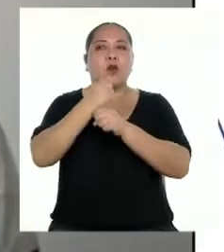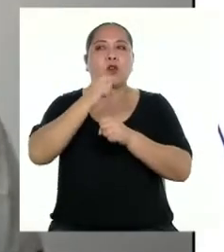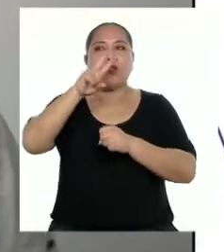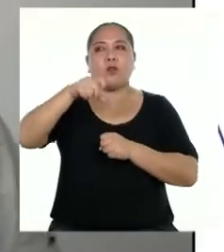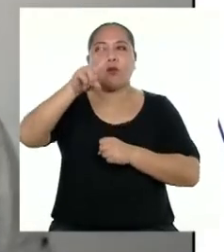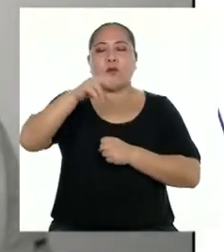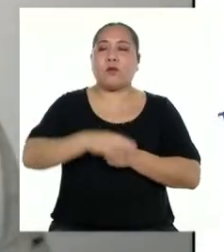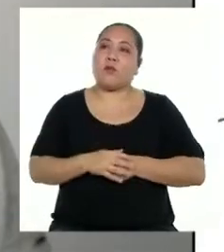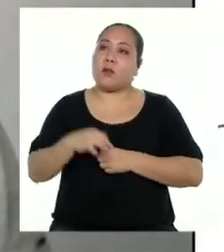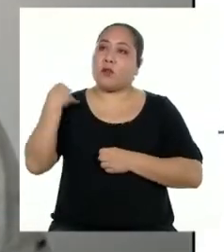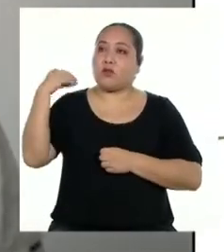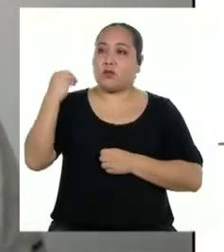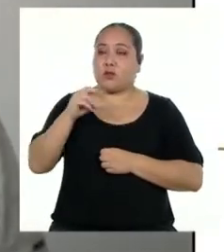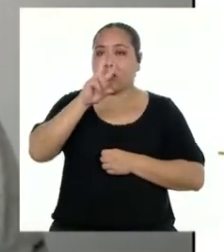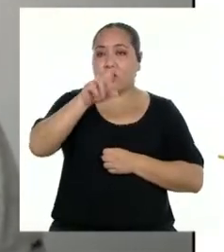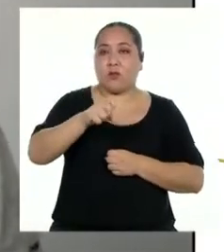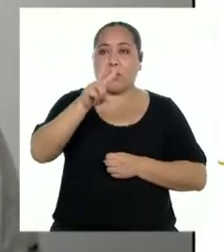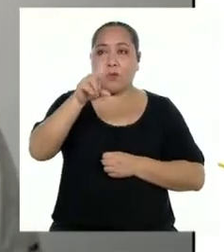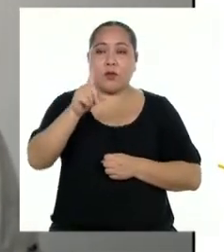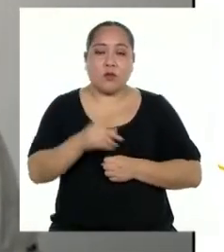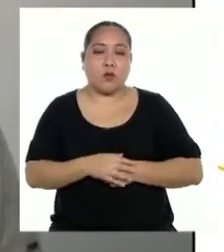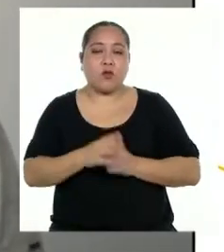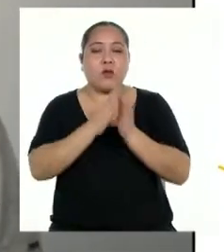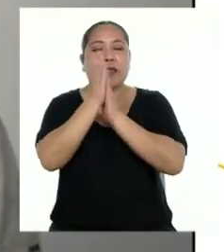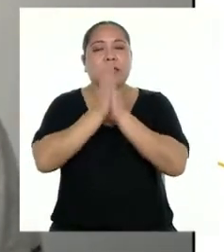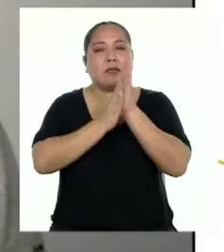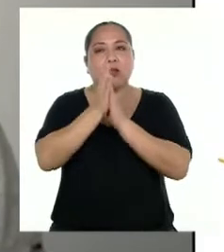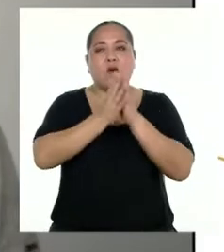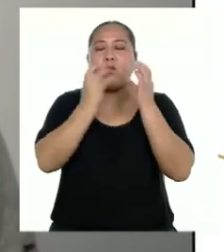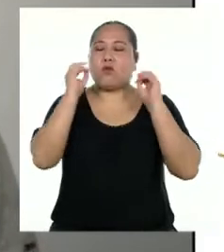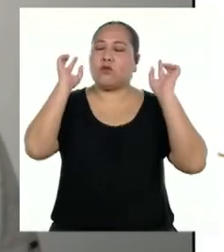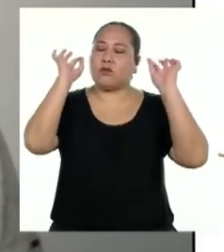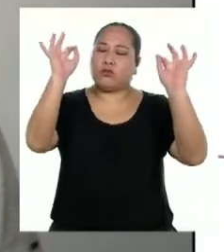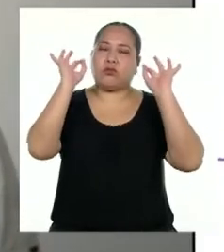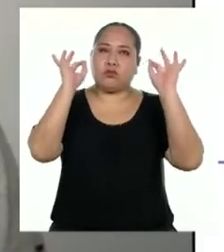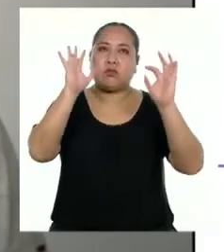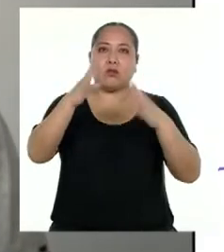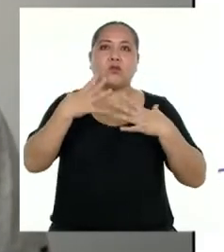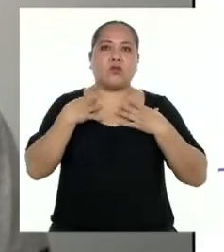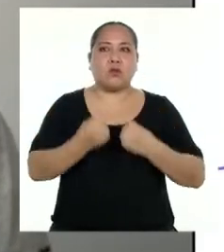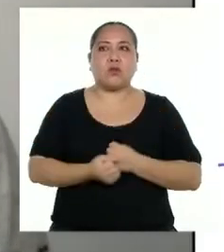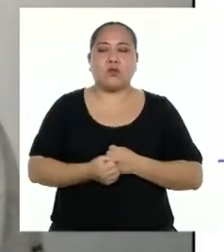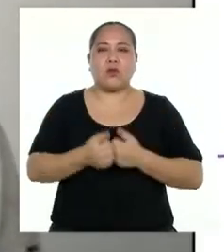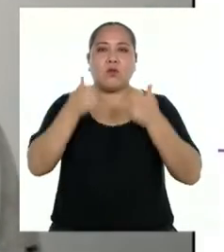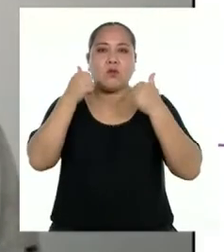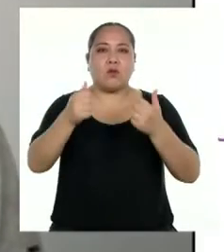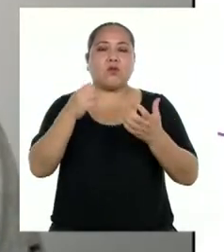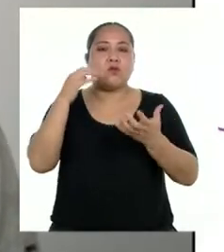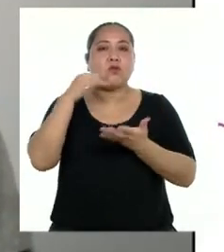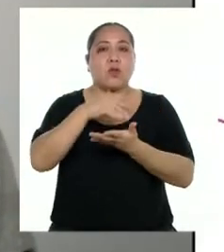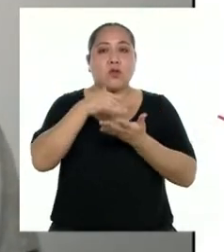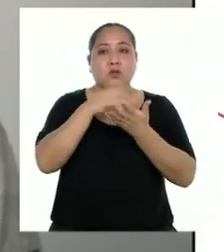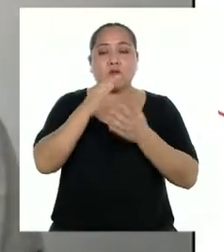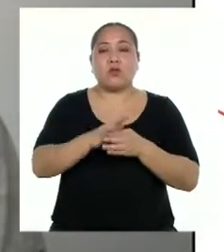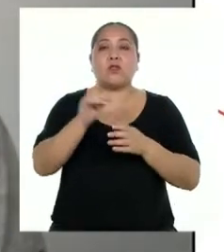Bueno, para los adolescentes de 2021, les deseo muchos éxitos en su salud, muchos éxitos en sus estudios y en sus amistades